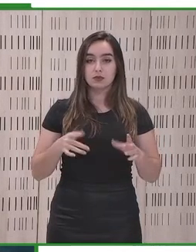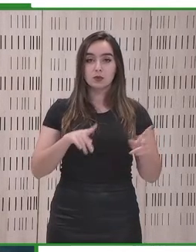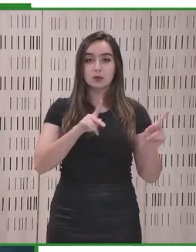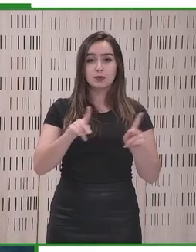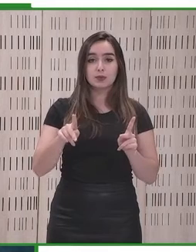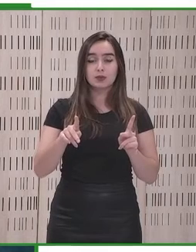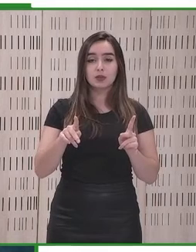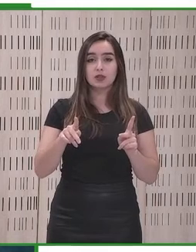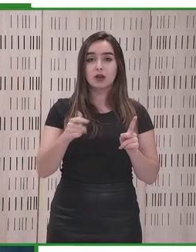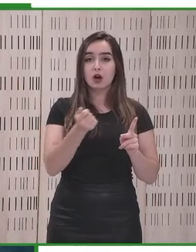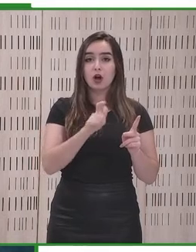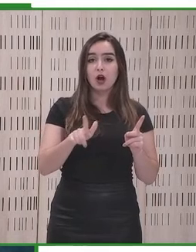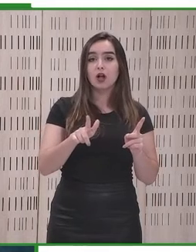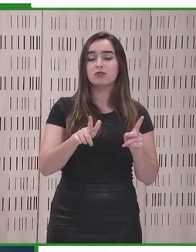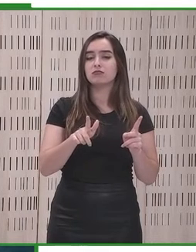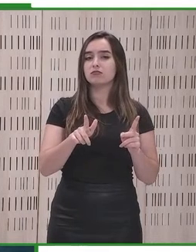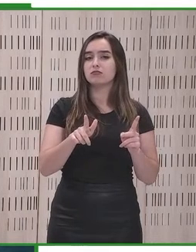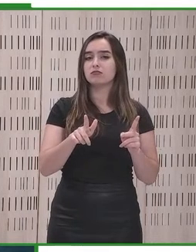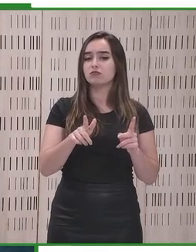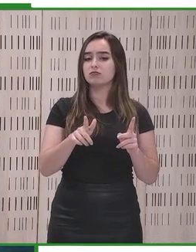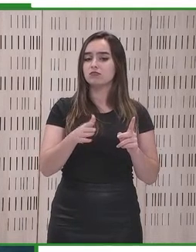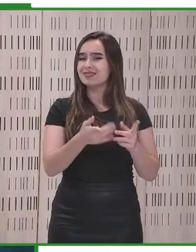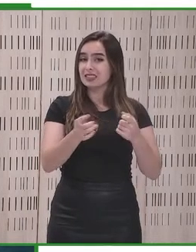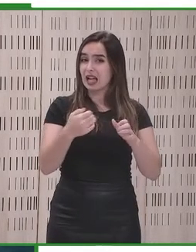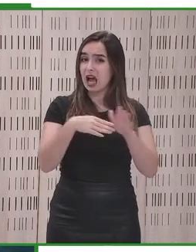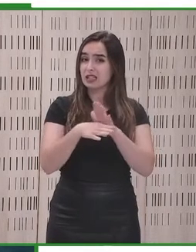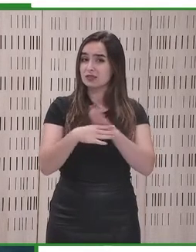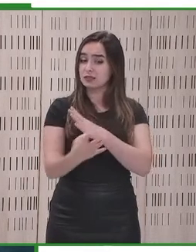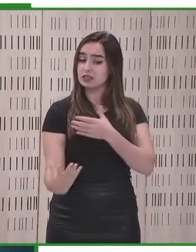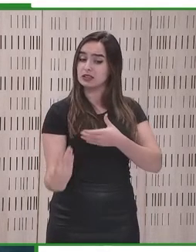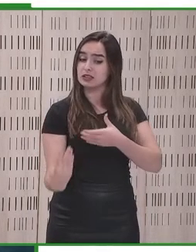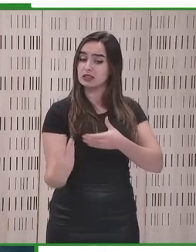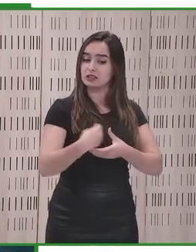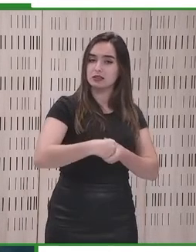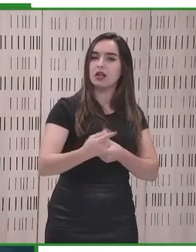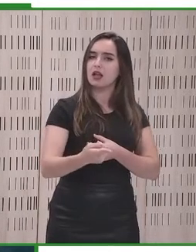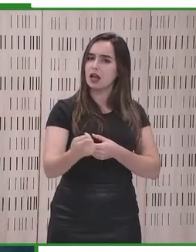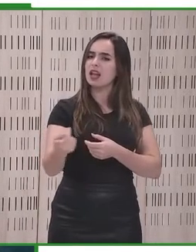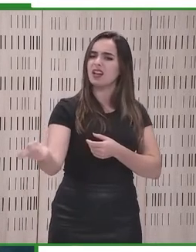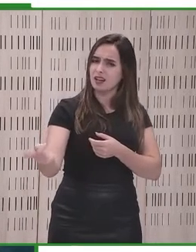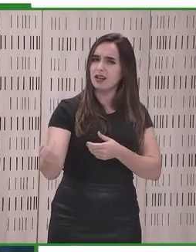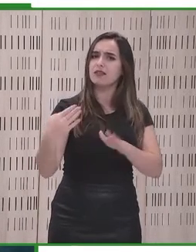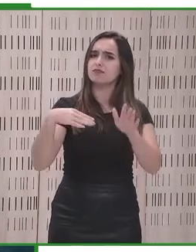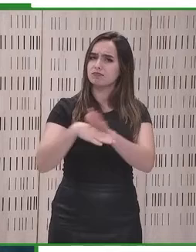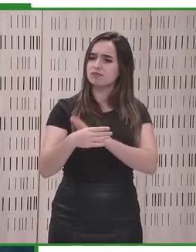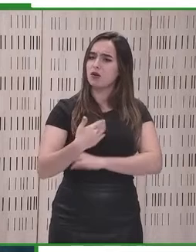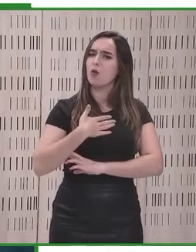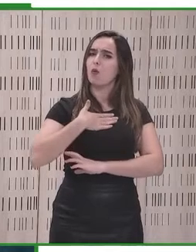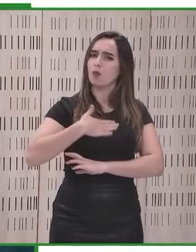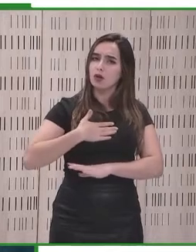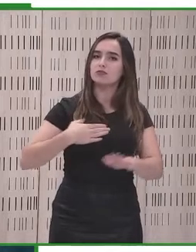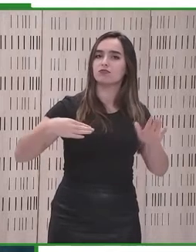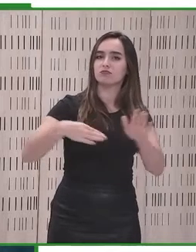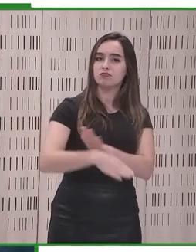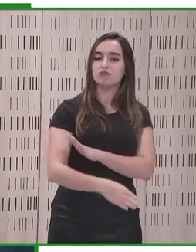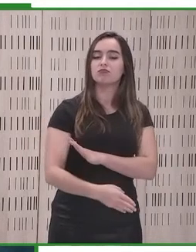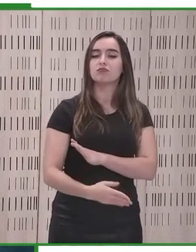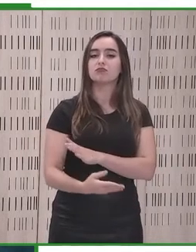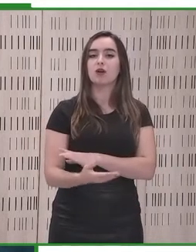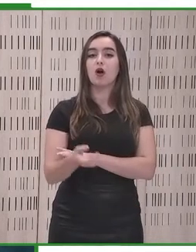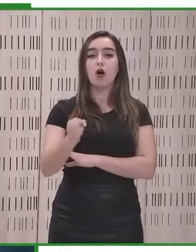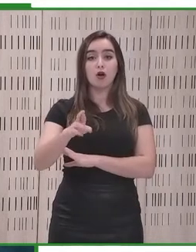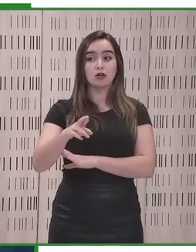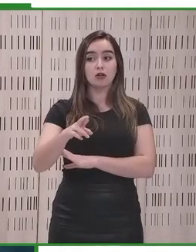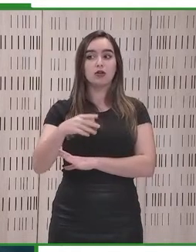actores que tienen que implementar sepan que deben hacerlo y además sepan cómo